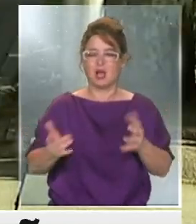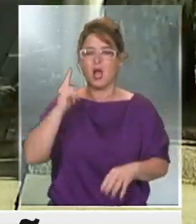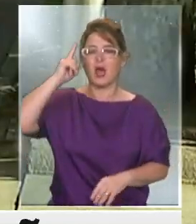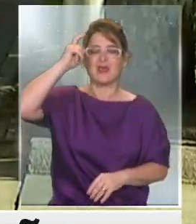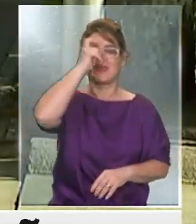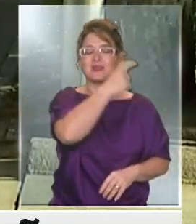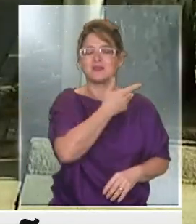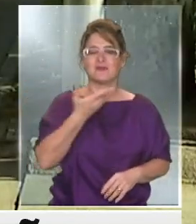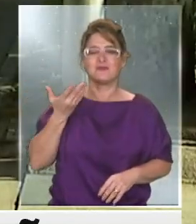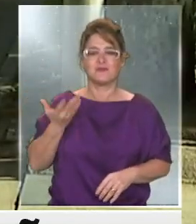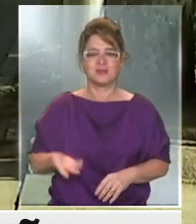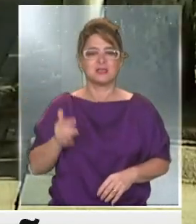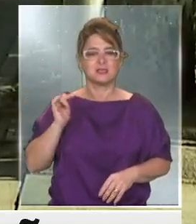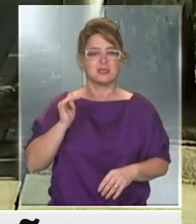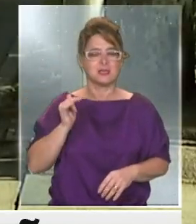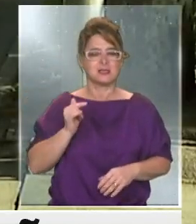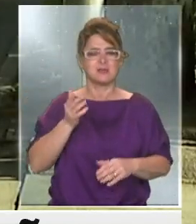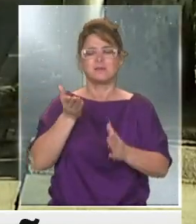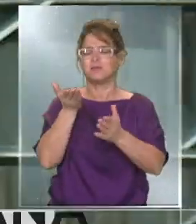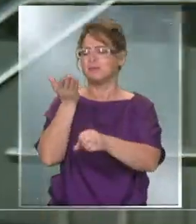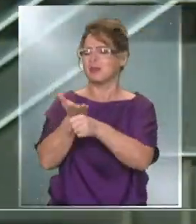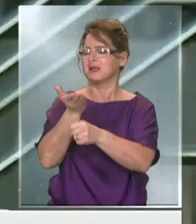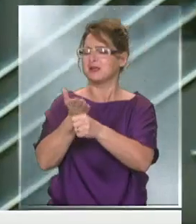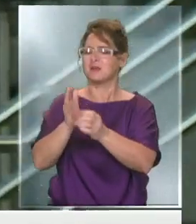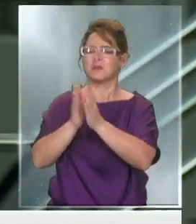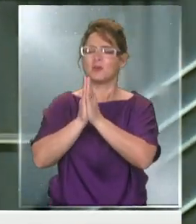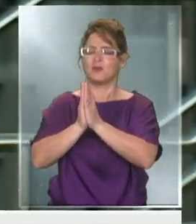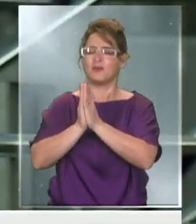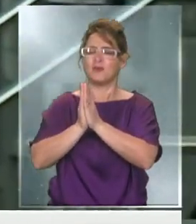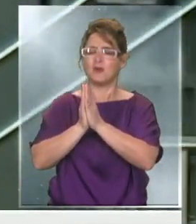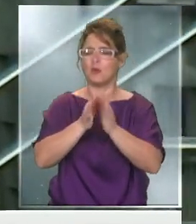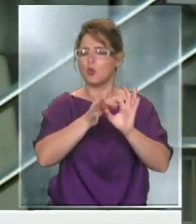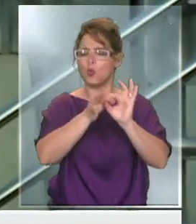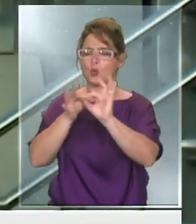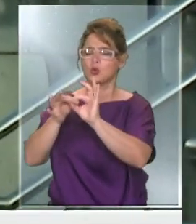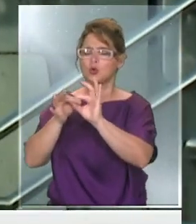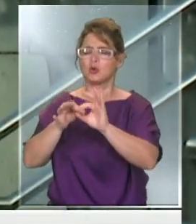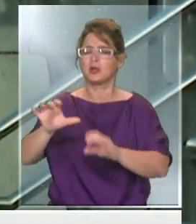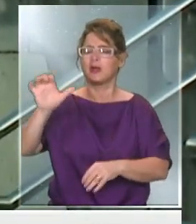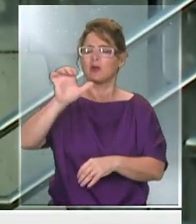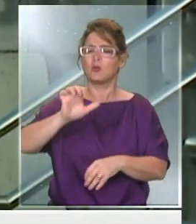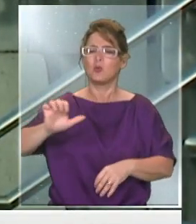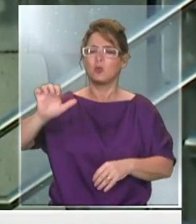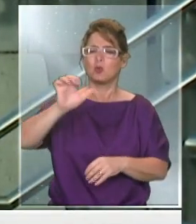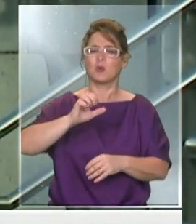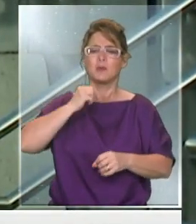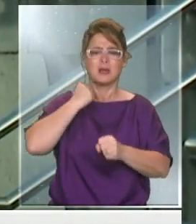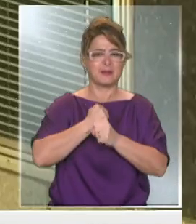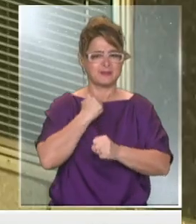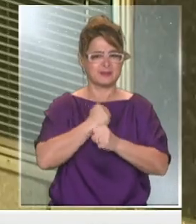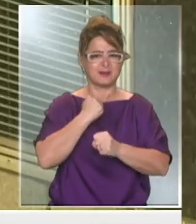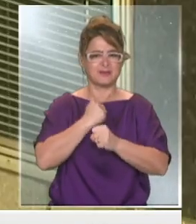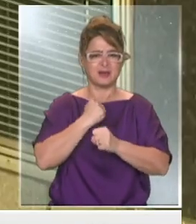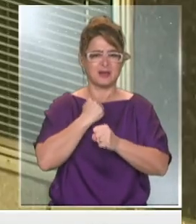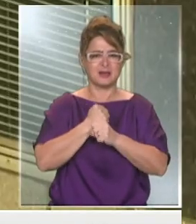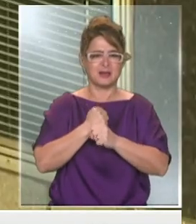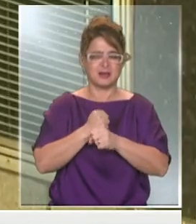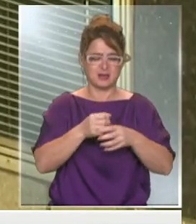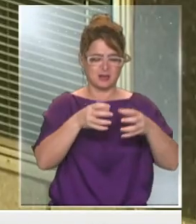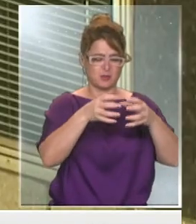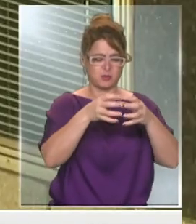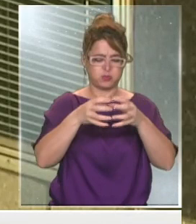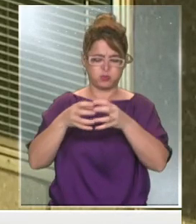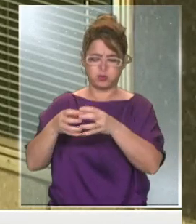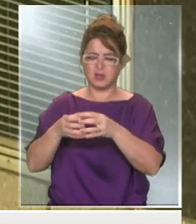aparición pública, en el cual pedía a la Unión Europea, justamente por lo que decías tú, que se comenzara a trabajar en núcleo, que se hicieran pedidos en núcleo,